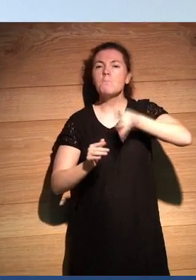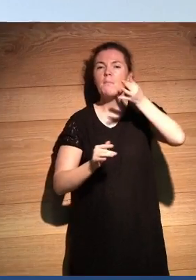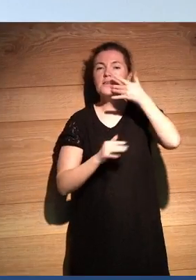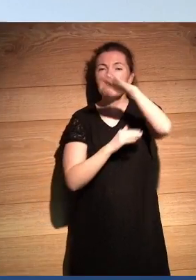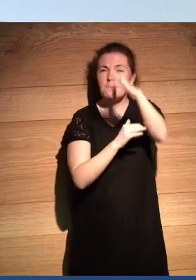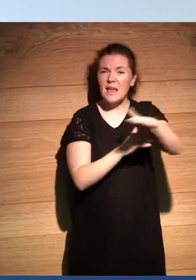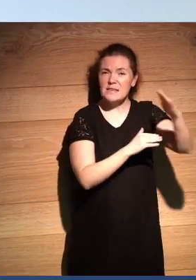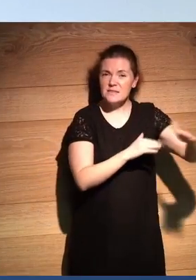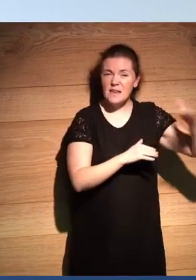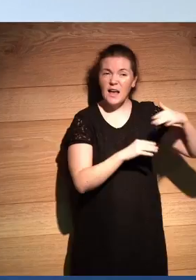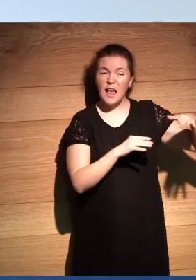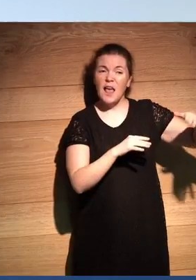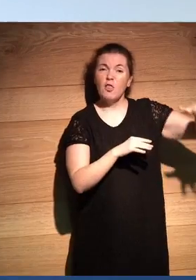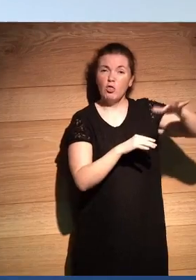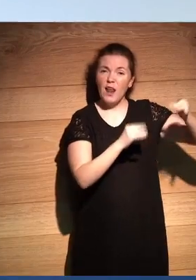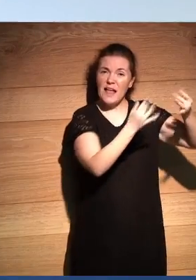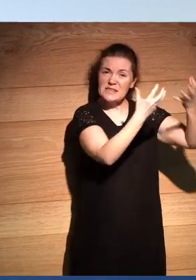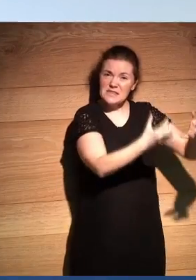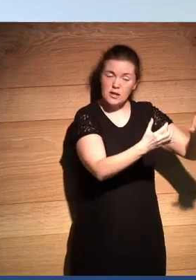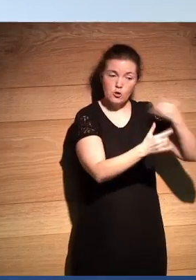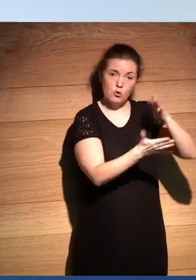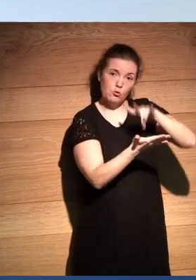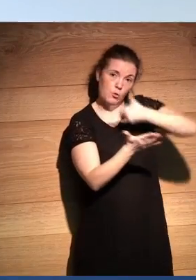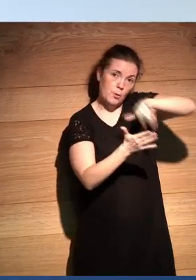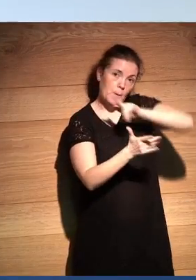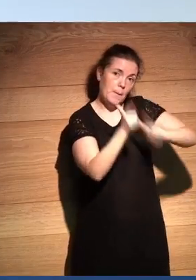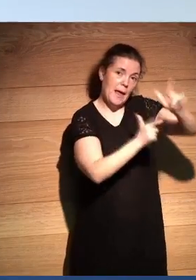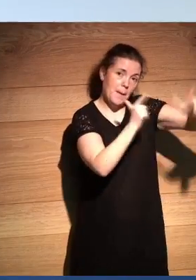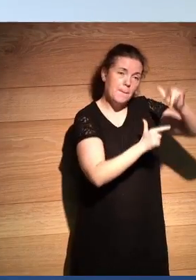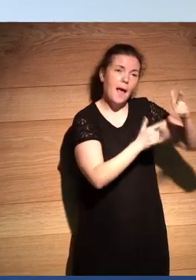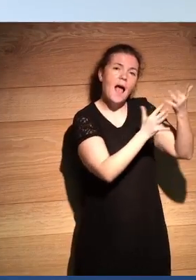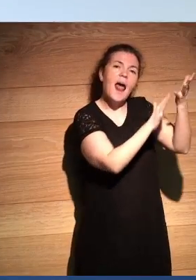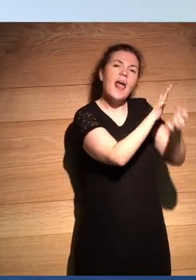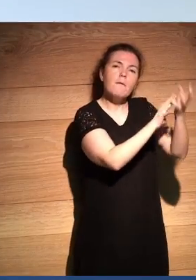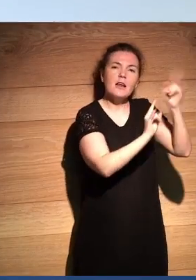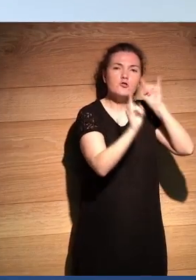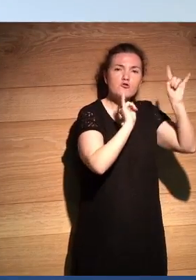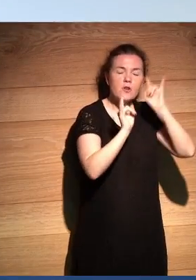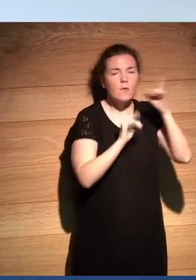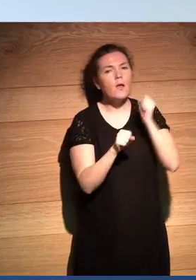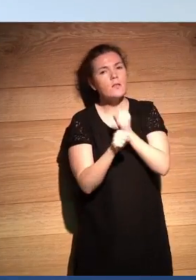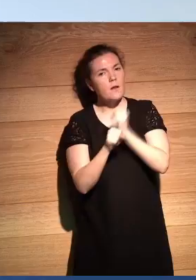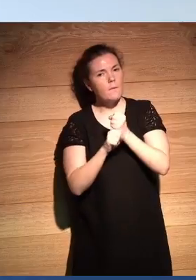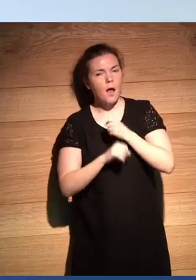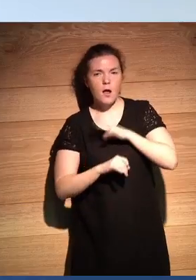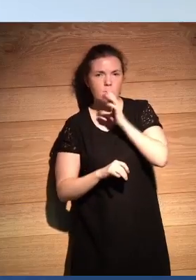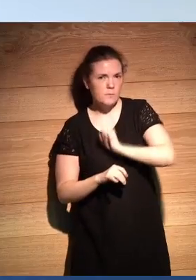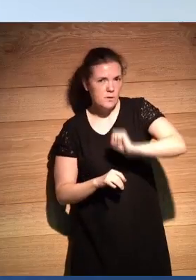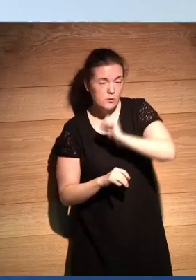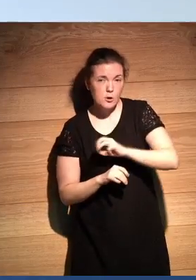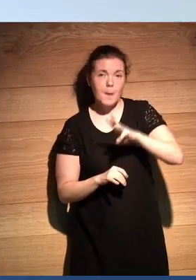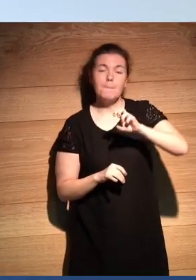sonoro que fue grabado en el desierto de Sonora durante estos viajes estuviera presente y ahí hay un trabajo extraordinario de Pedro